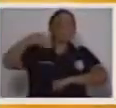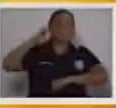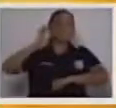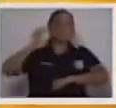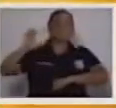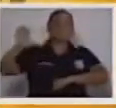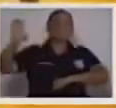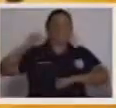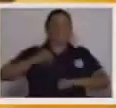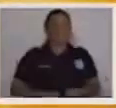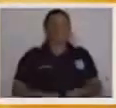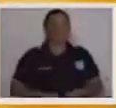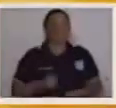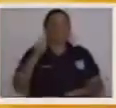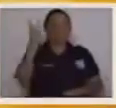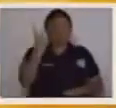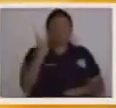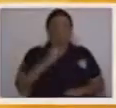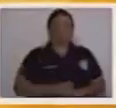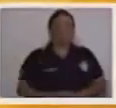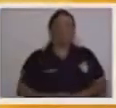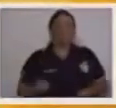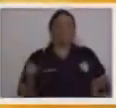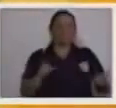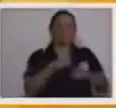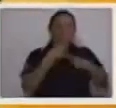Muy bien. Vamos una segunda vez.